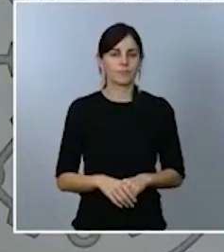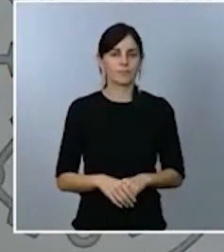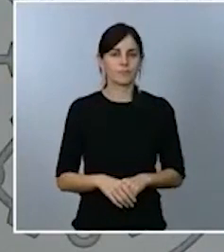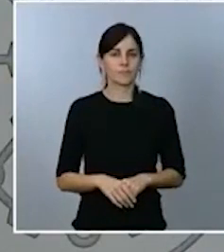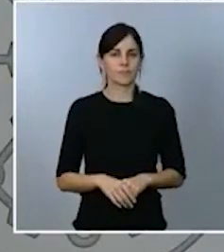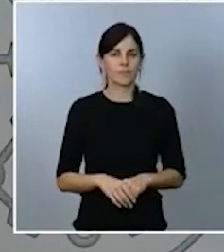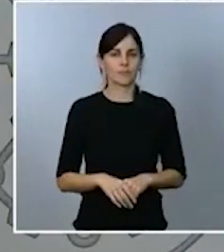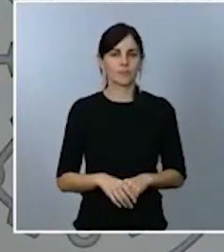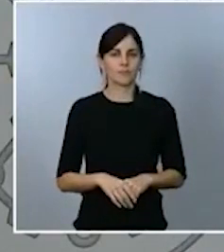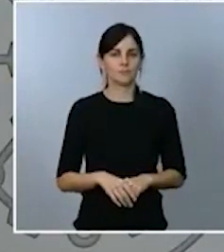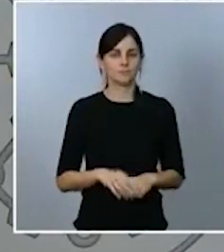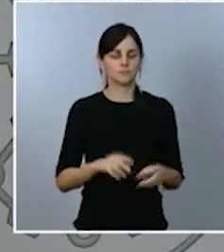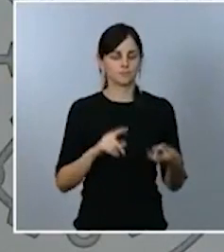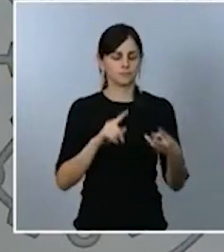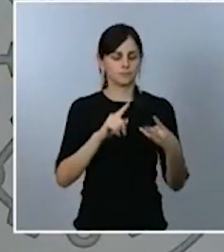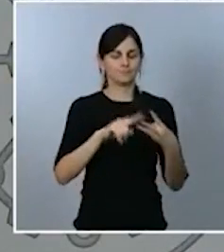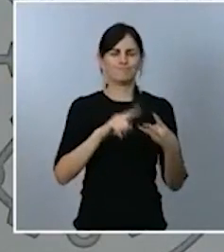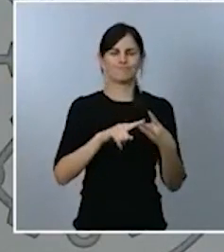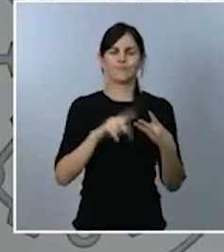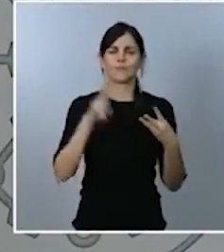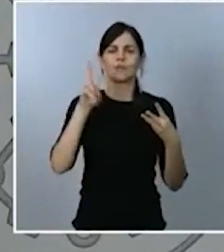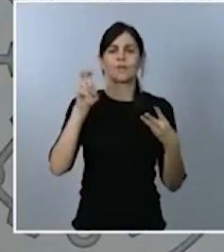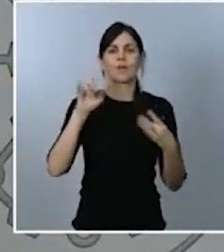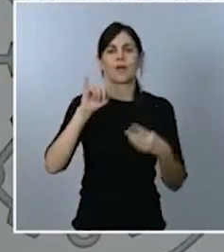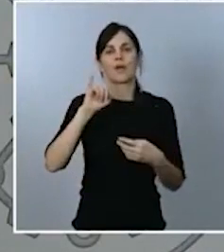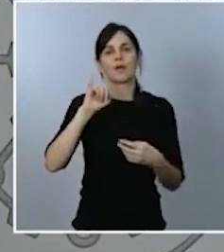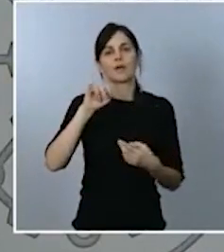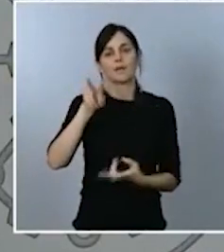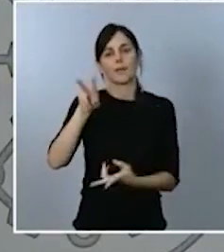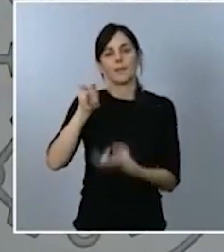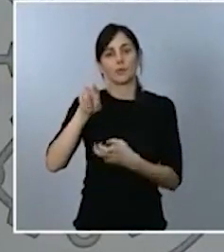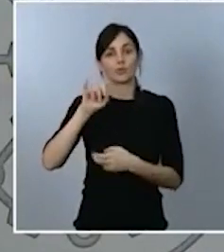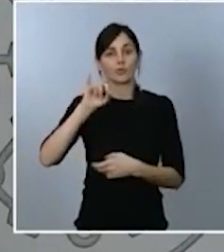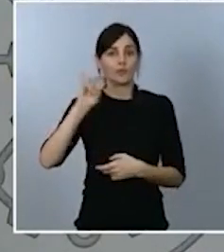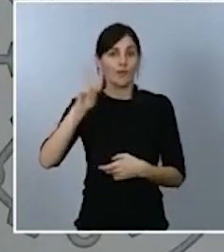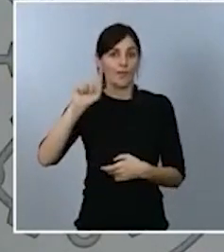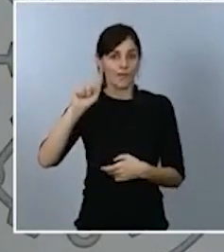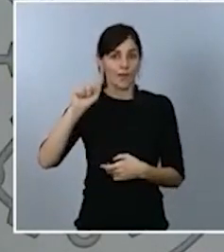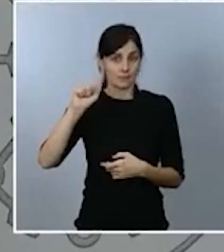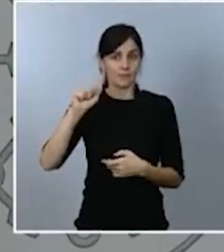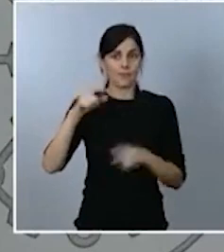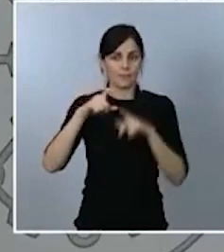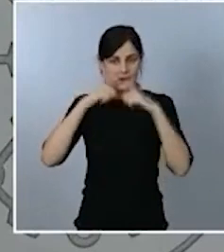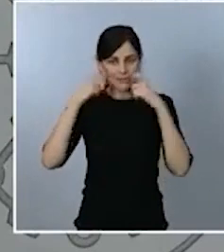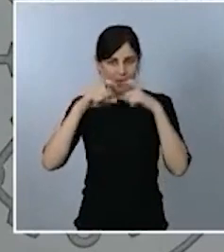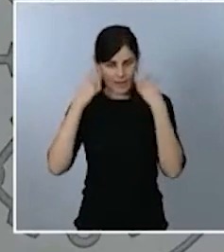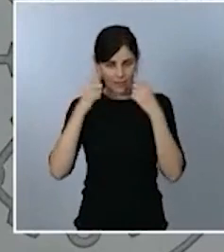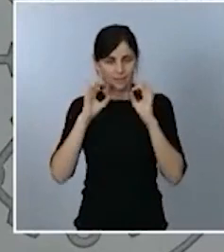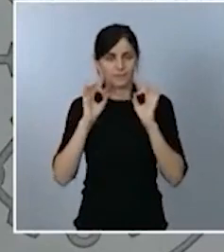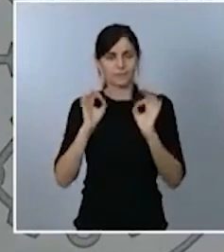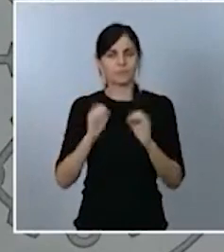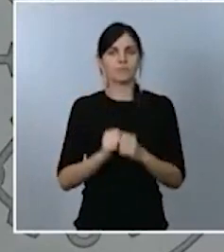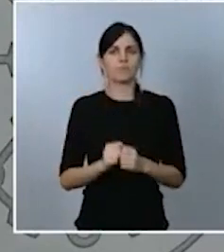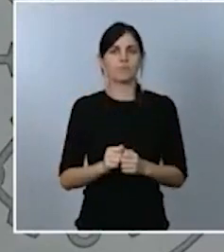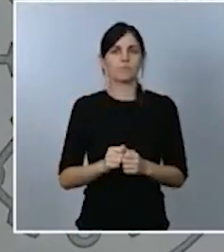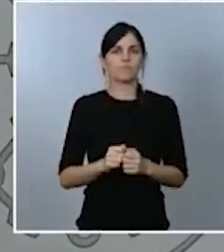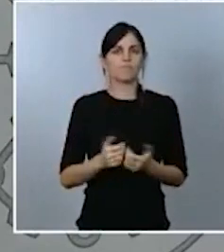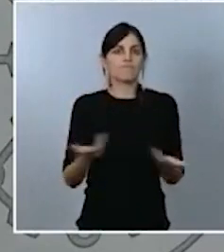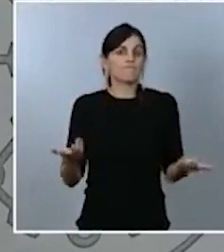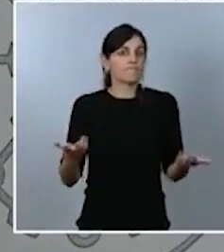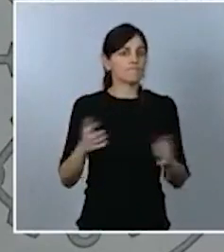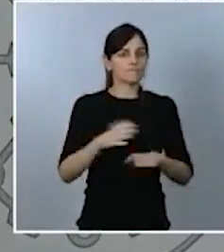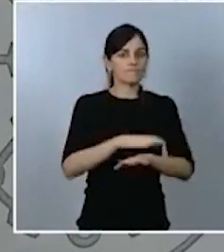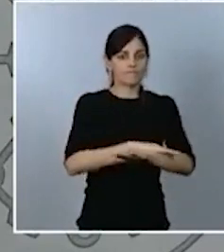del IVA de las mascarillas, yo vengo transmitiéndolo desde hace ya un par de semanas, compromiso de este Gobierno a abaratar